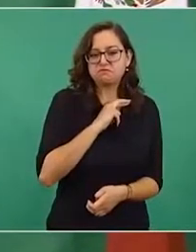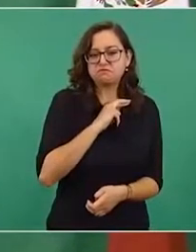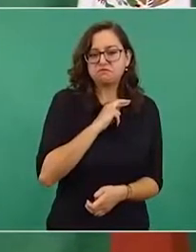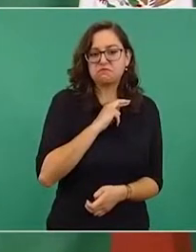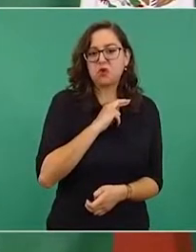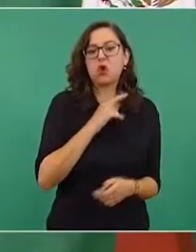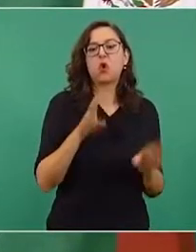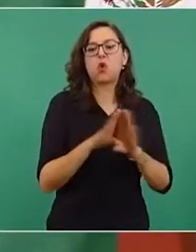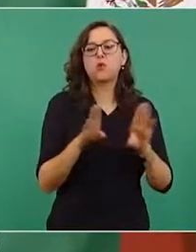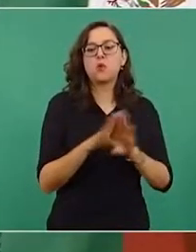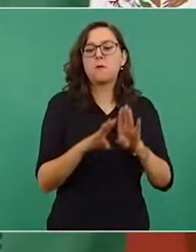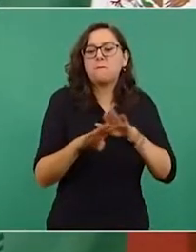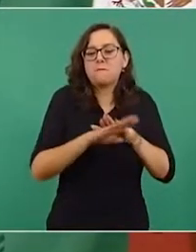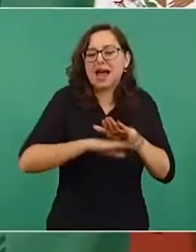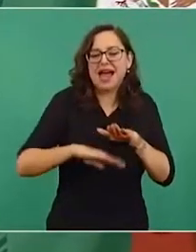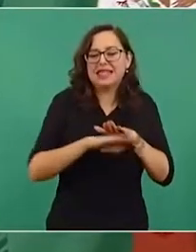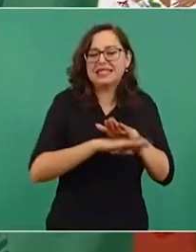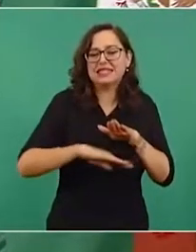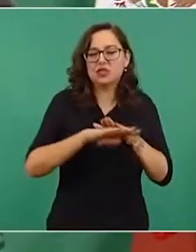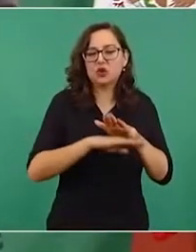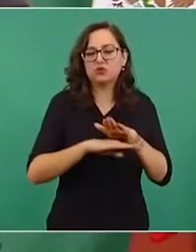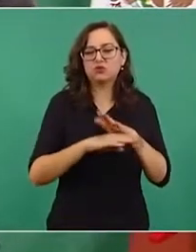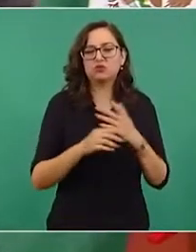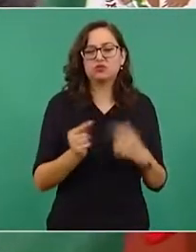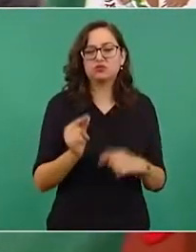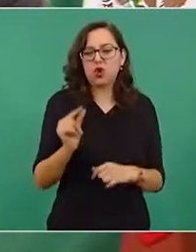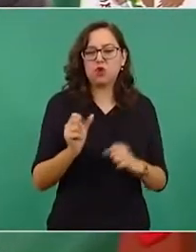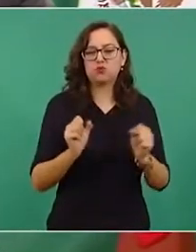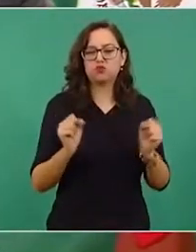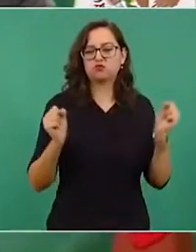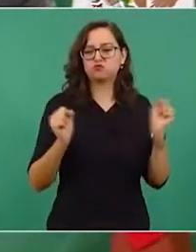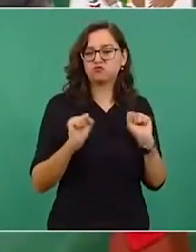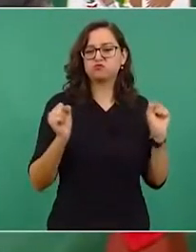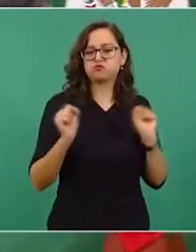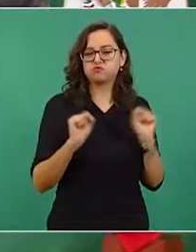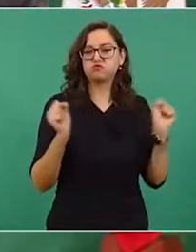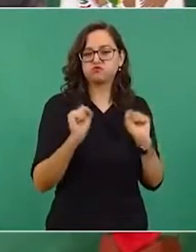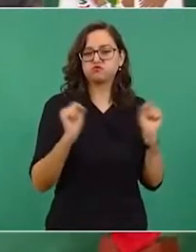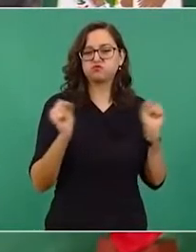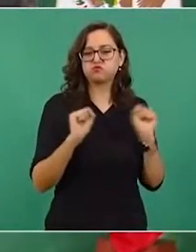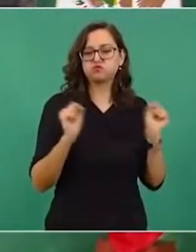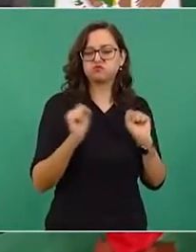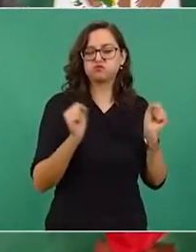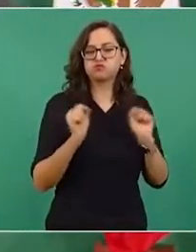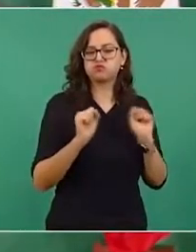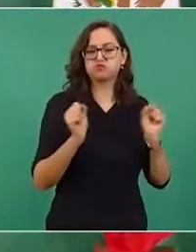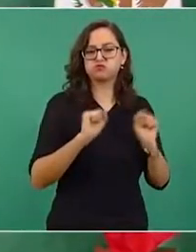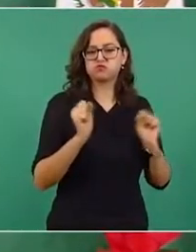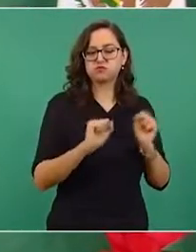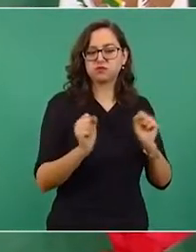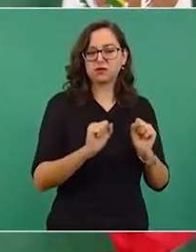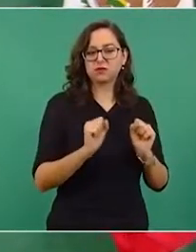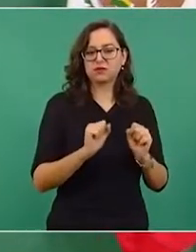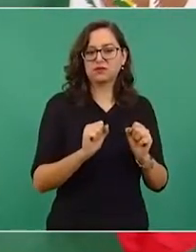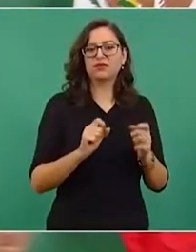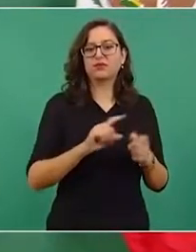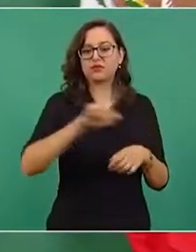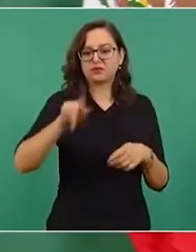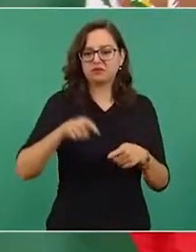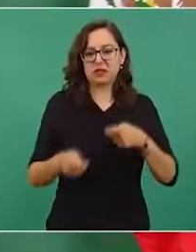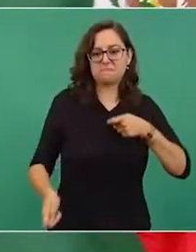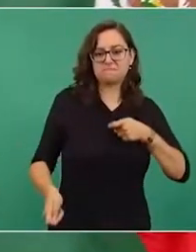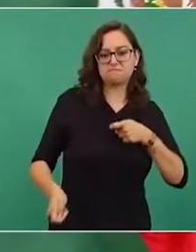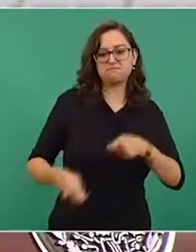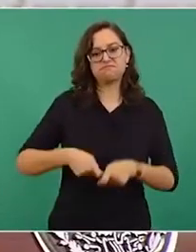Lo más recomendable es correr un poquito en el béisbol y luego estirarse.